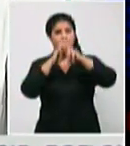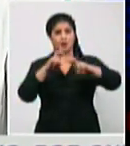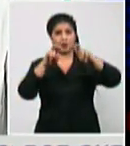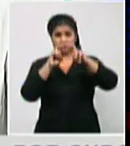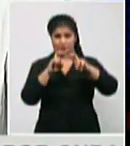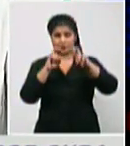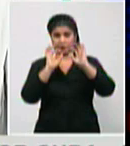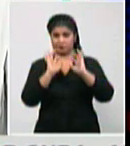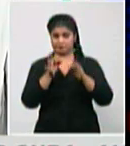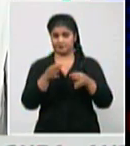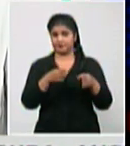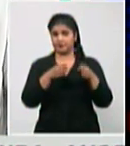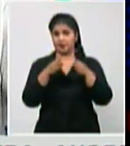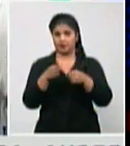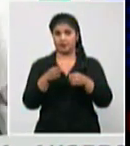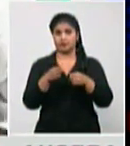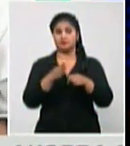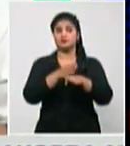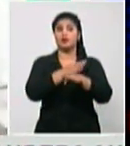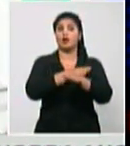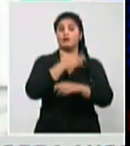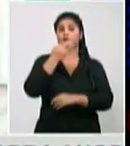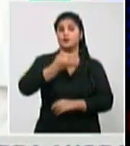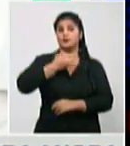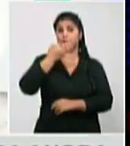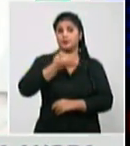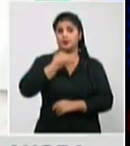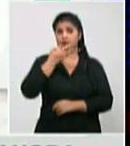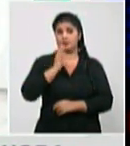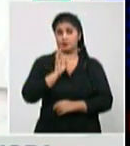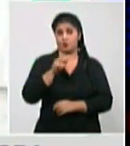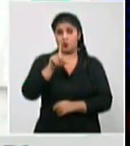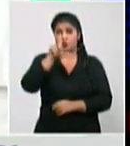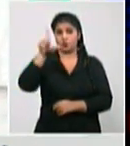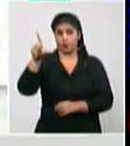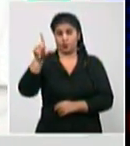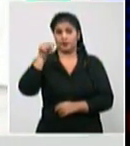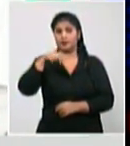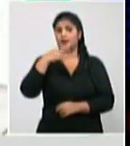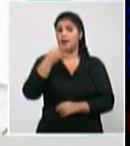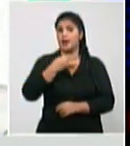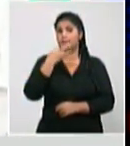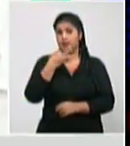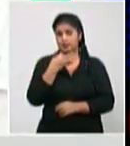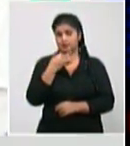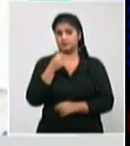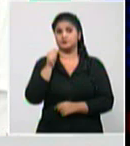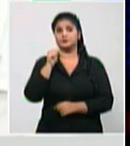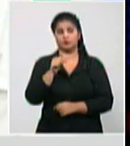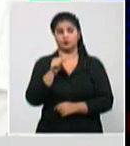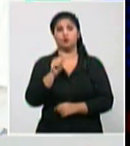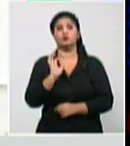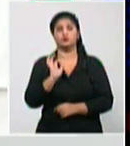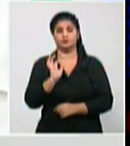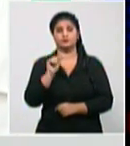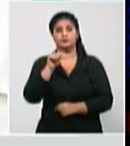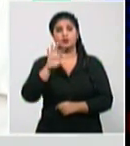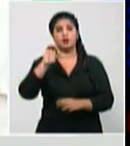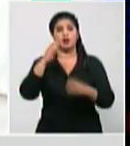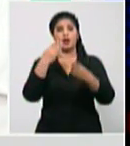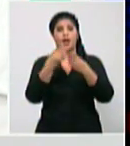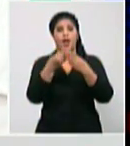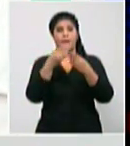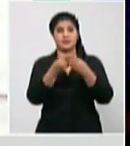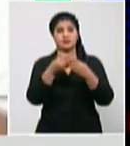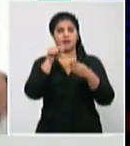que yo también lo dije en la conferencia del lunes se está terminando de montar junto con Datis que es una empresa que